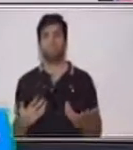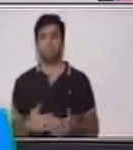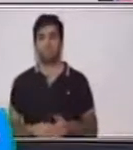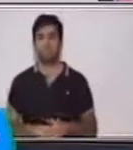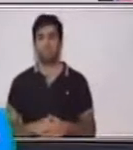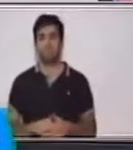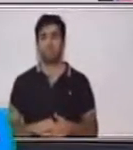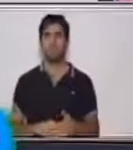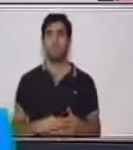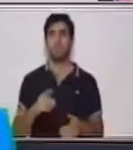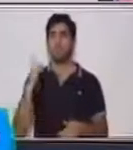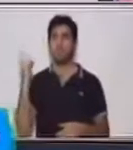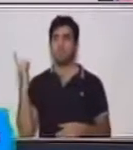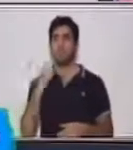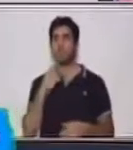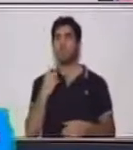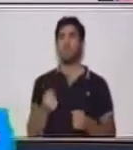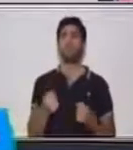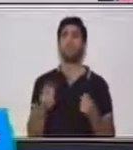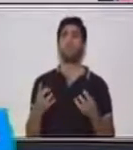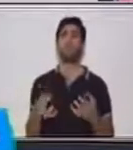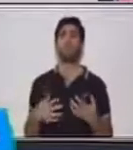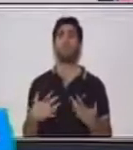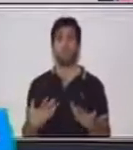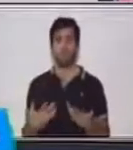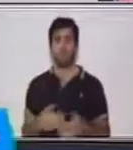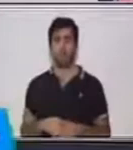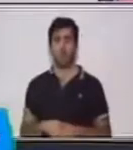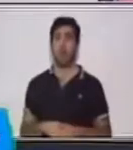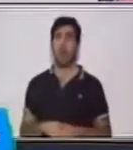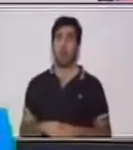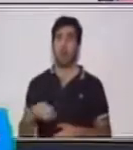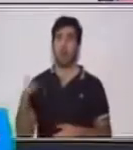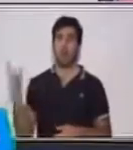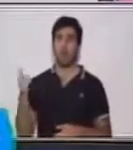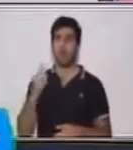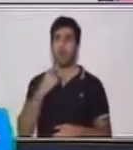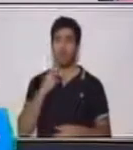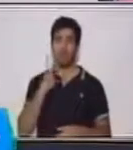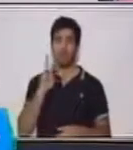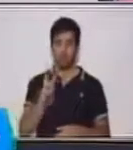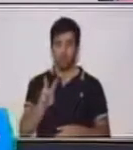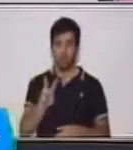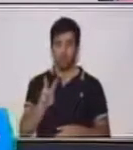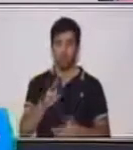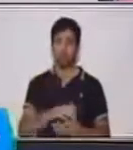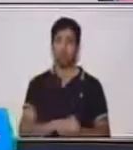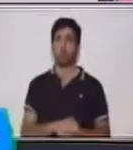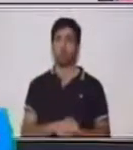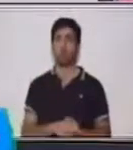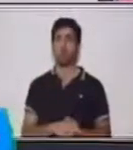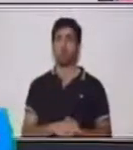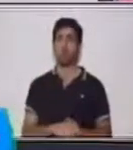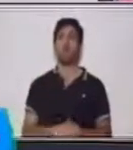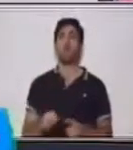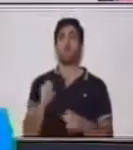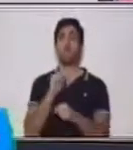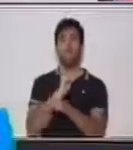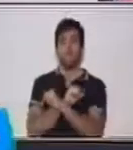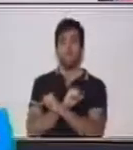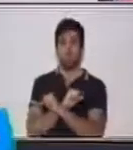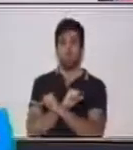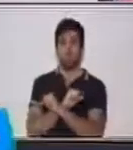¿qué número está acá? Excelente. El número dos. Dos. ¿Por